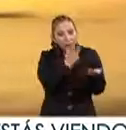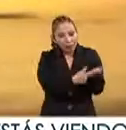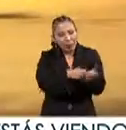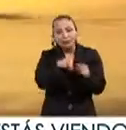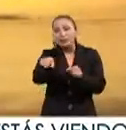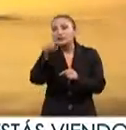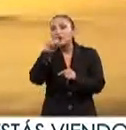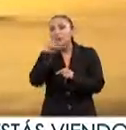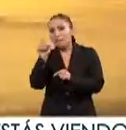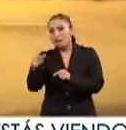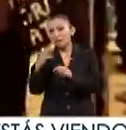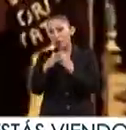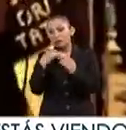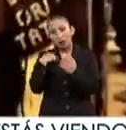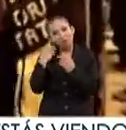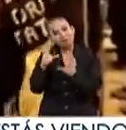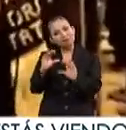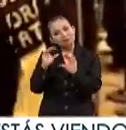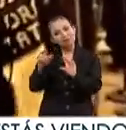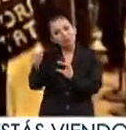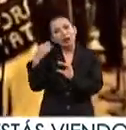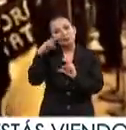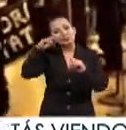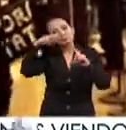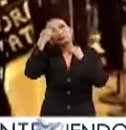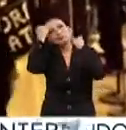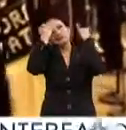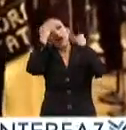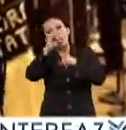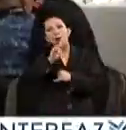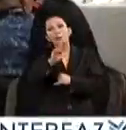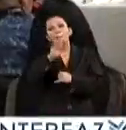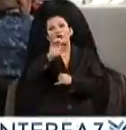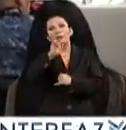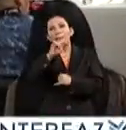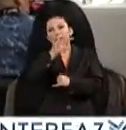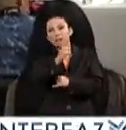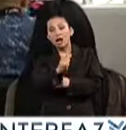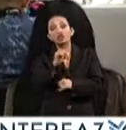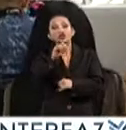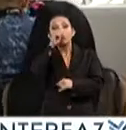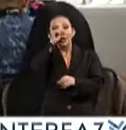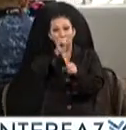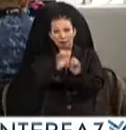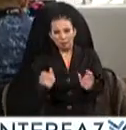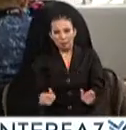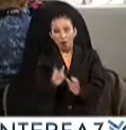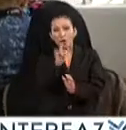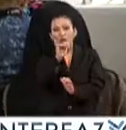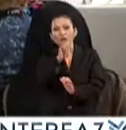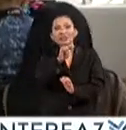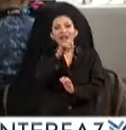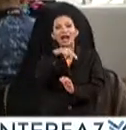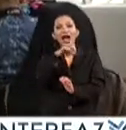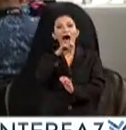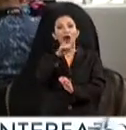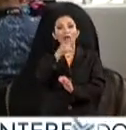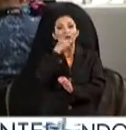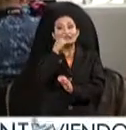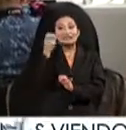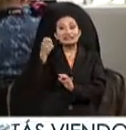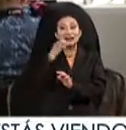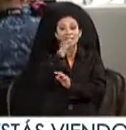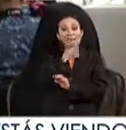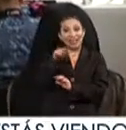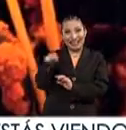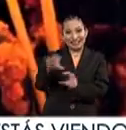así como los propios hogares y representa la cosmovisión del pueblo Purépecha El subsecretario de promoción Luis Nahum Pedraza dijo que las